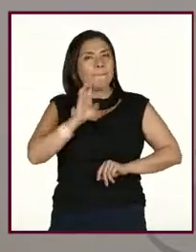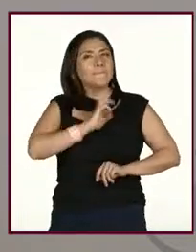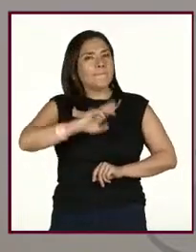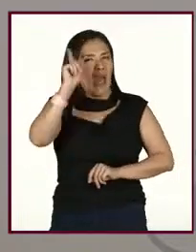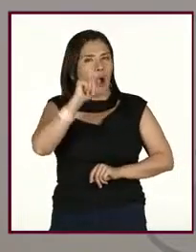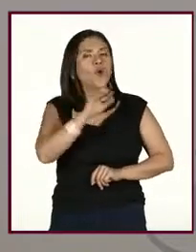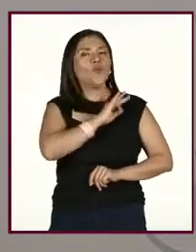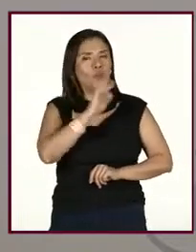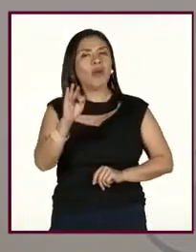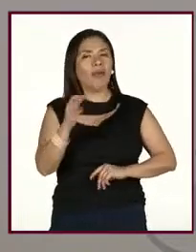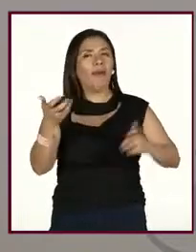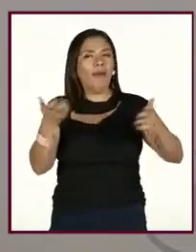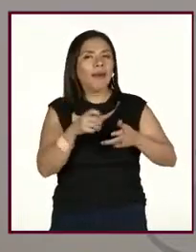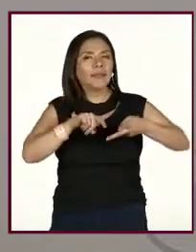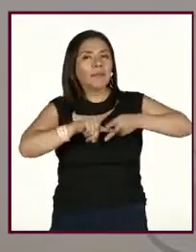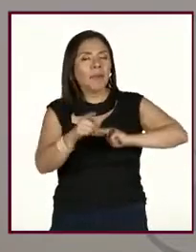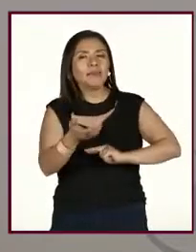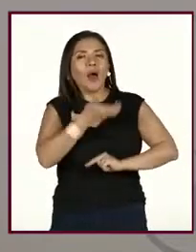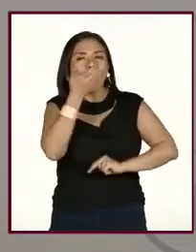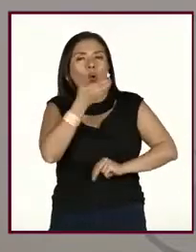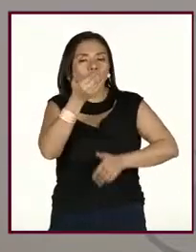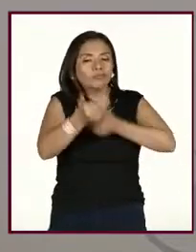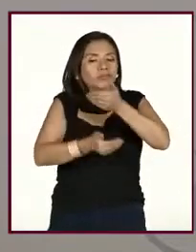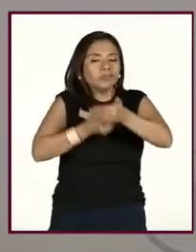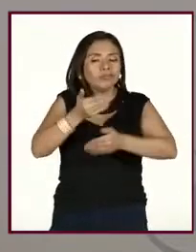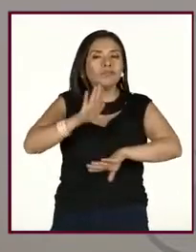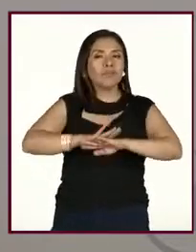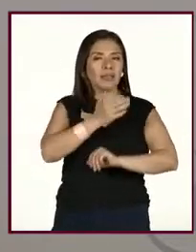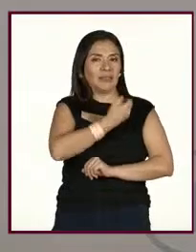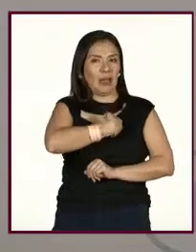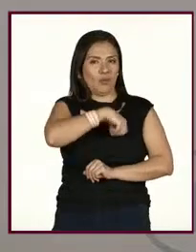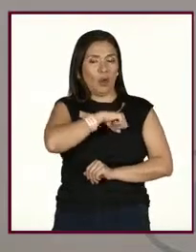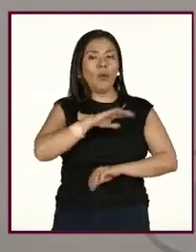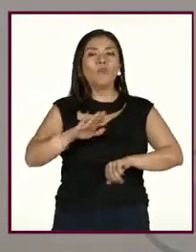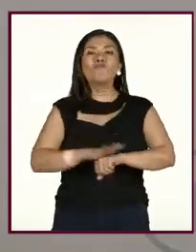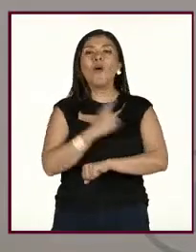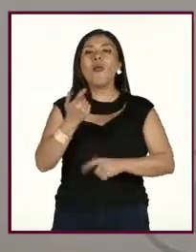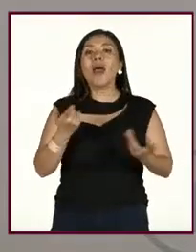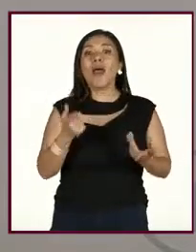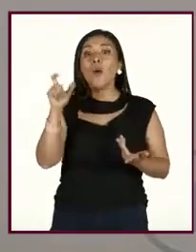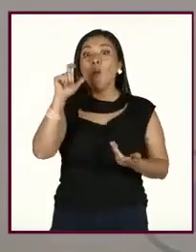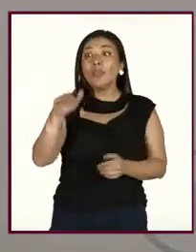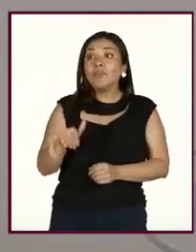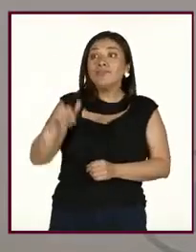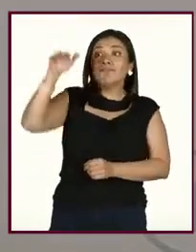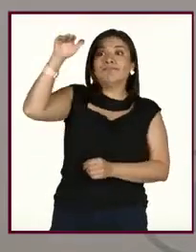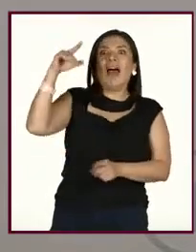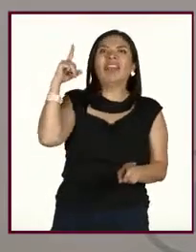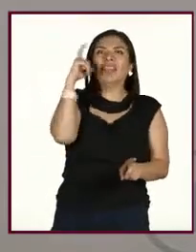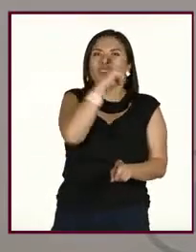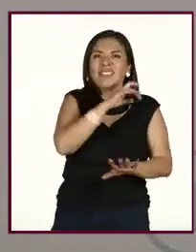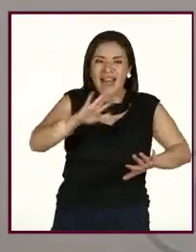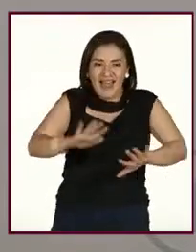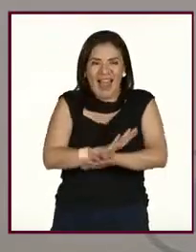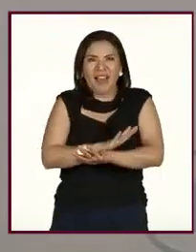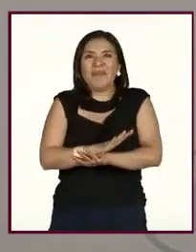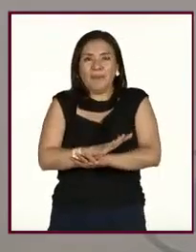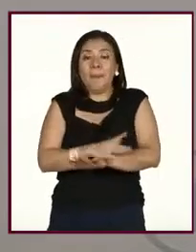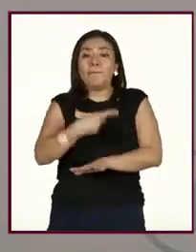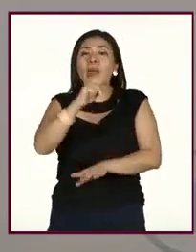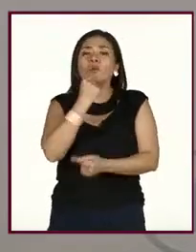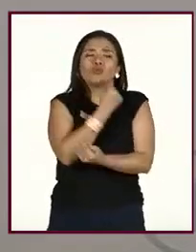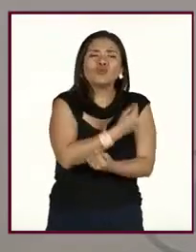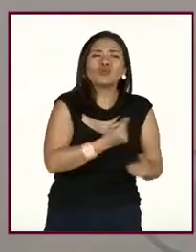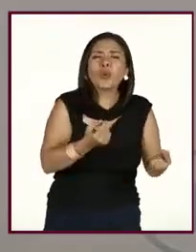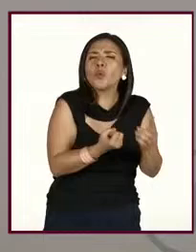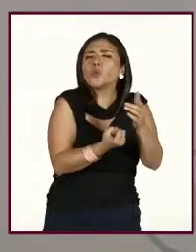edad, para empezar con hábitos saludables, porque ya luego lo difícil cuando ya estamos más grandes es cambiarlos, pero con los niños y